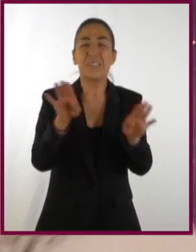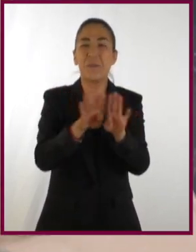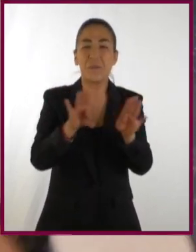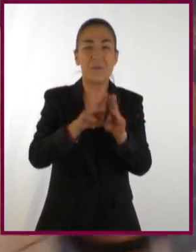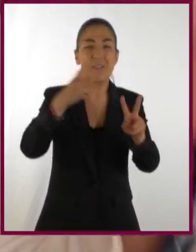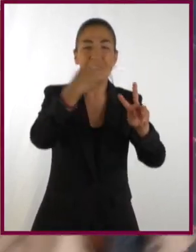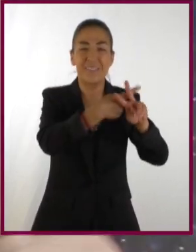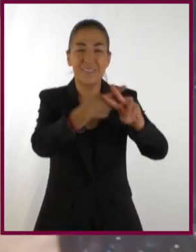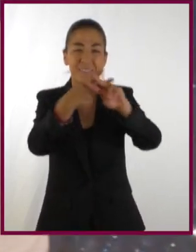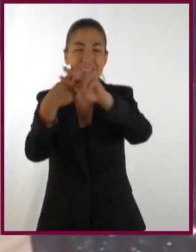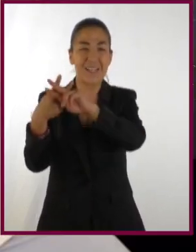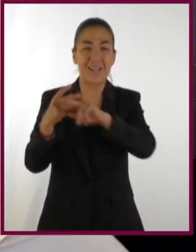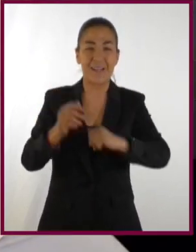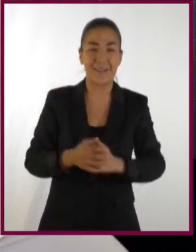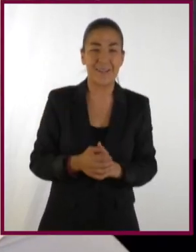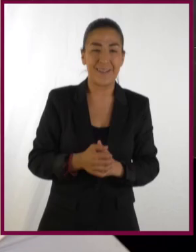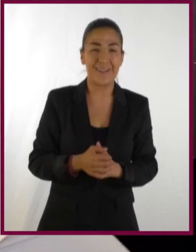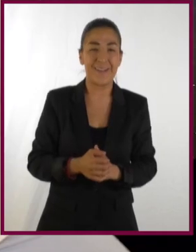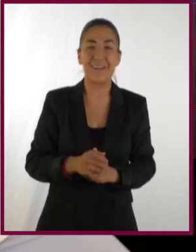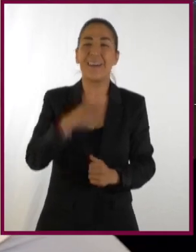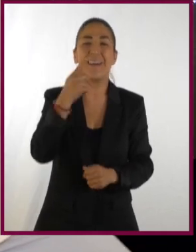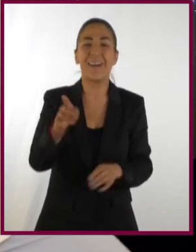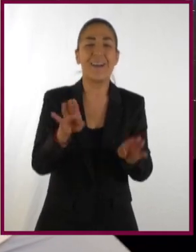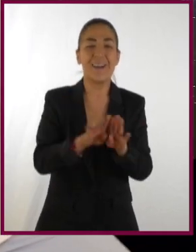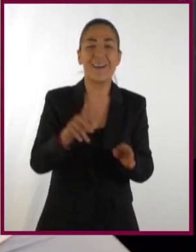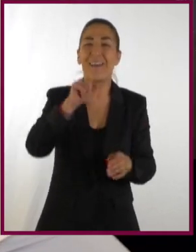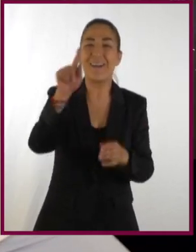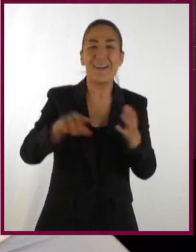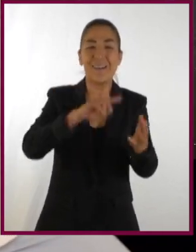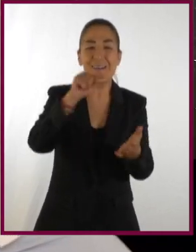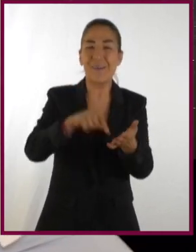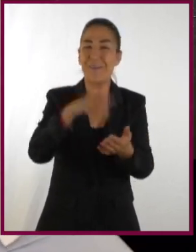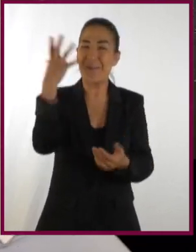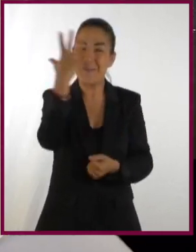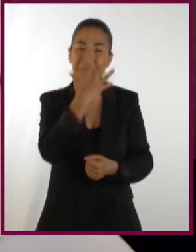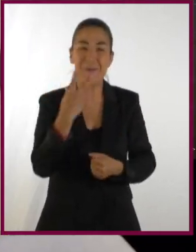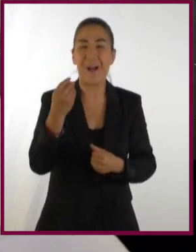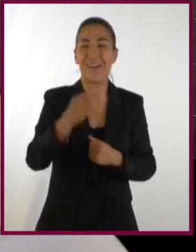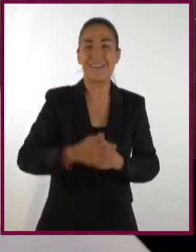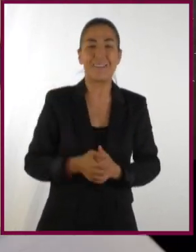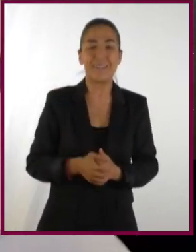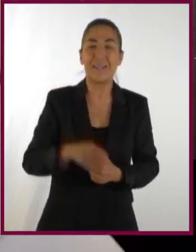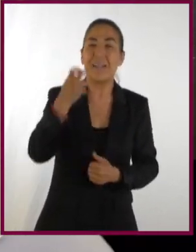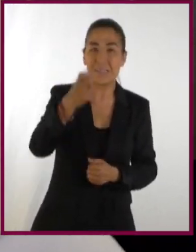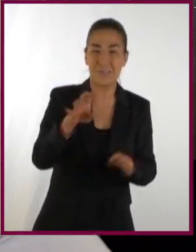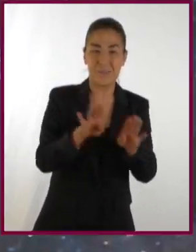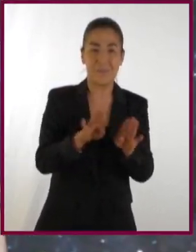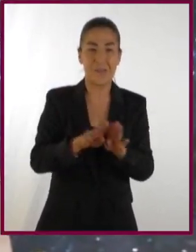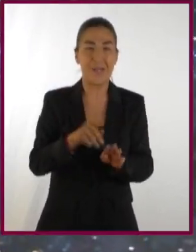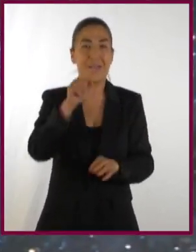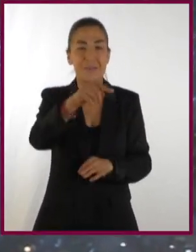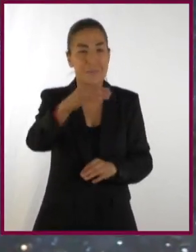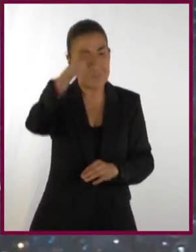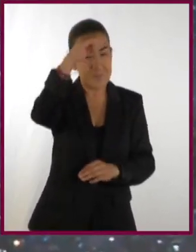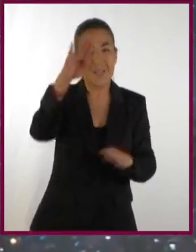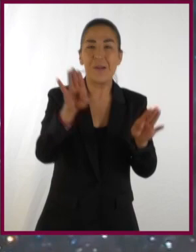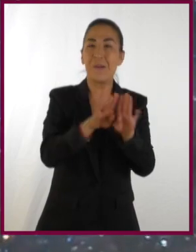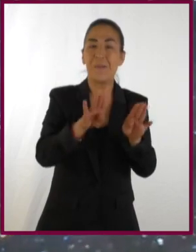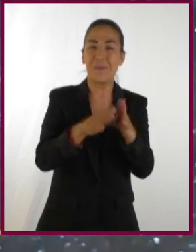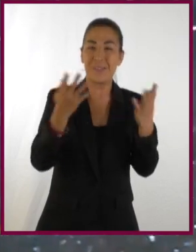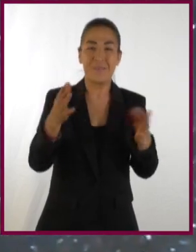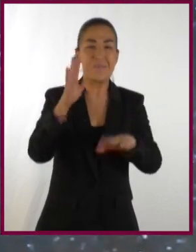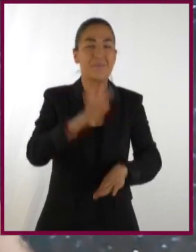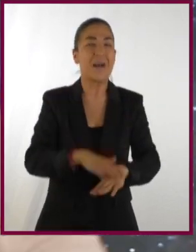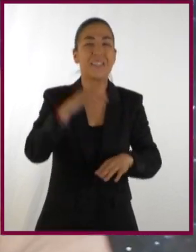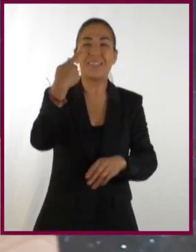sustancias más perfectos. Mmm, Dismara, ¿eres tú? Dismara, qué oso. Oye, pero tranquila, es